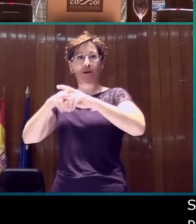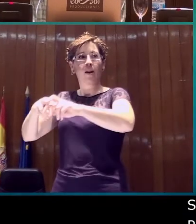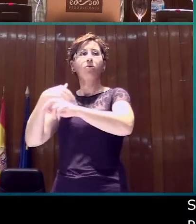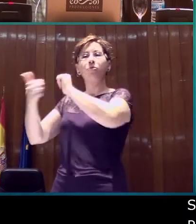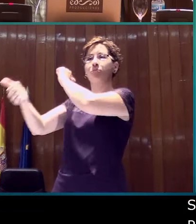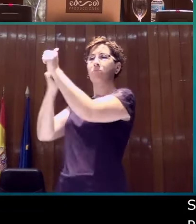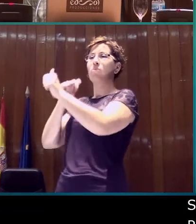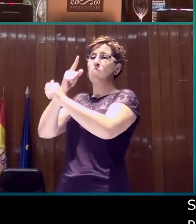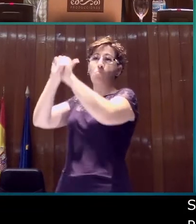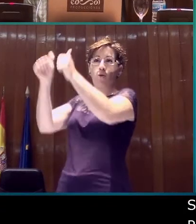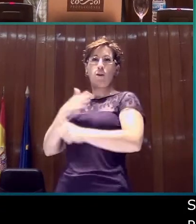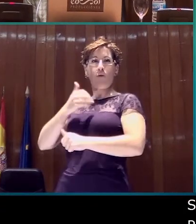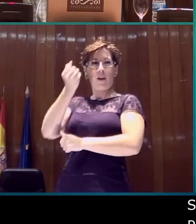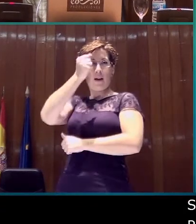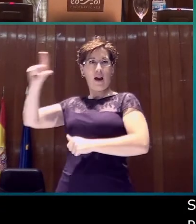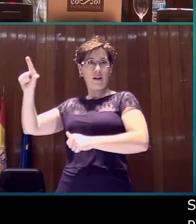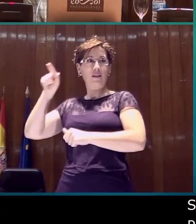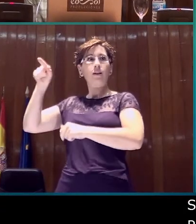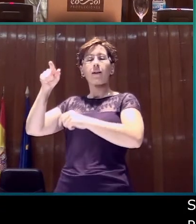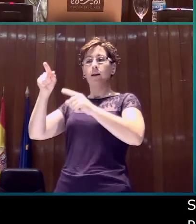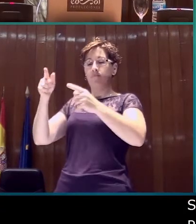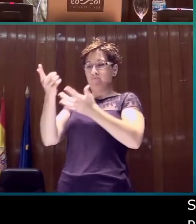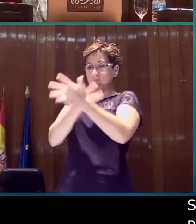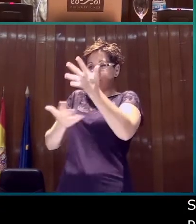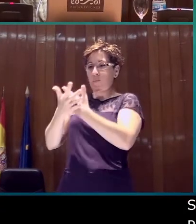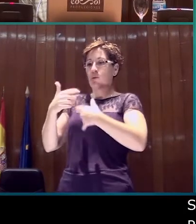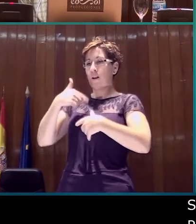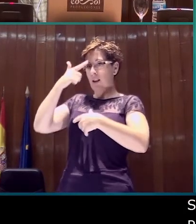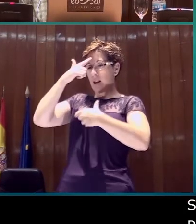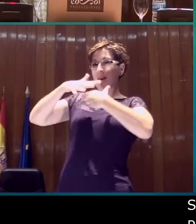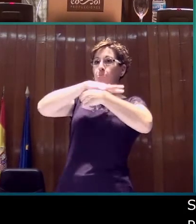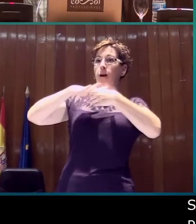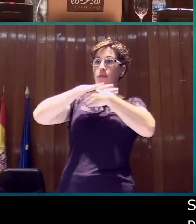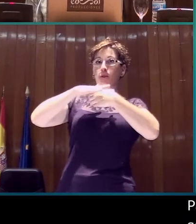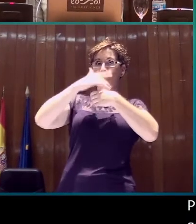que conjuga la teoría de los espacios mentales y la de la integración conceptual.